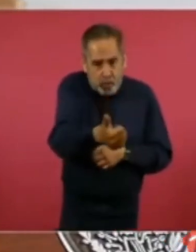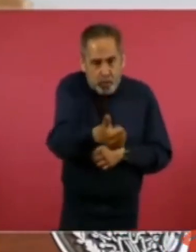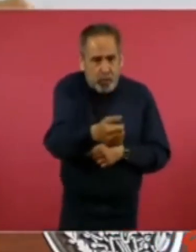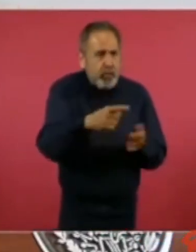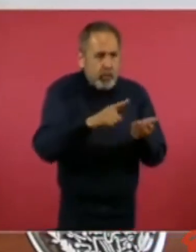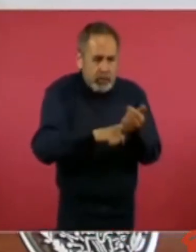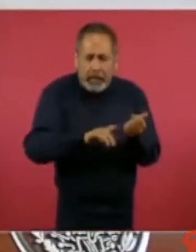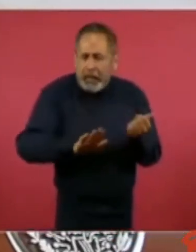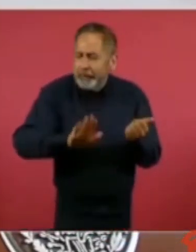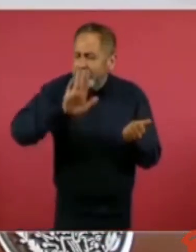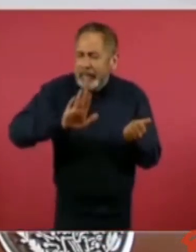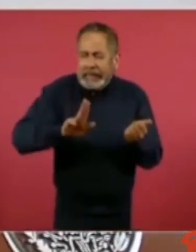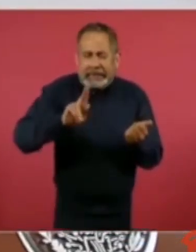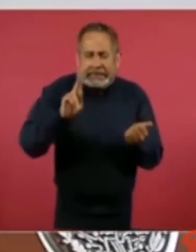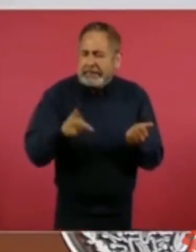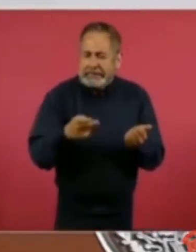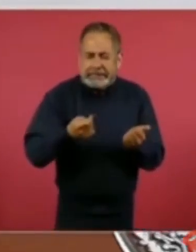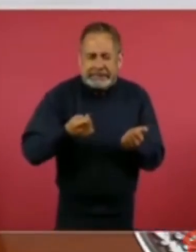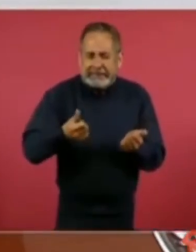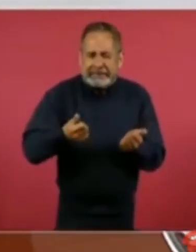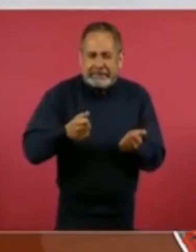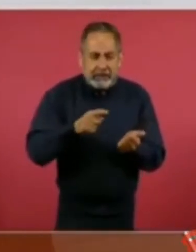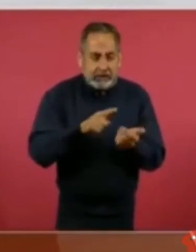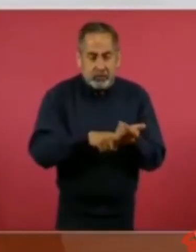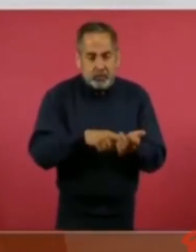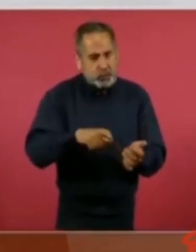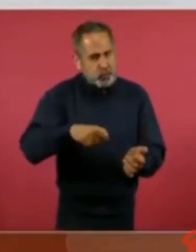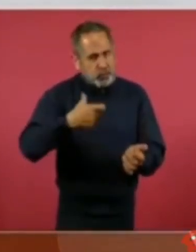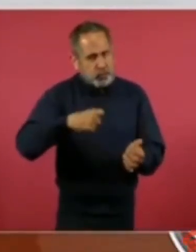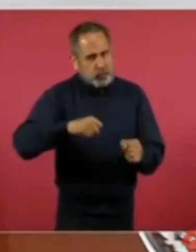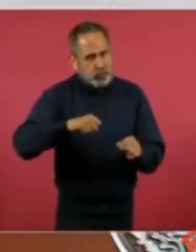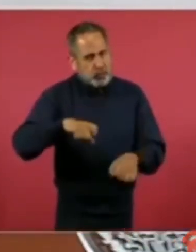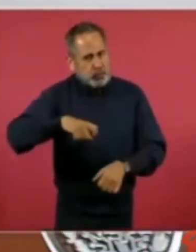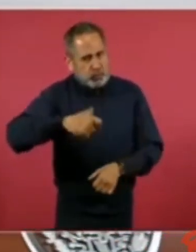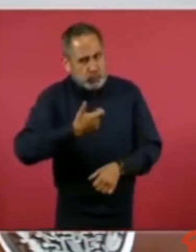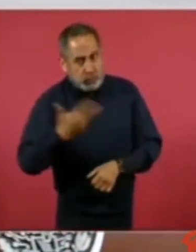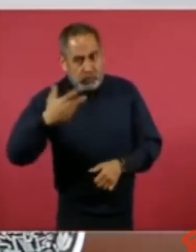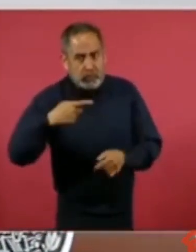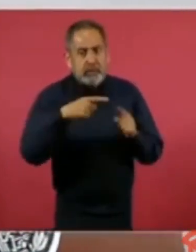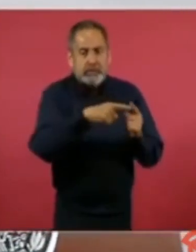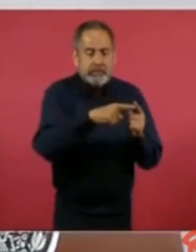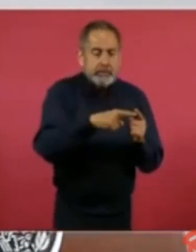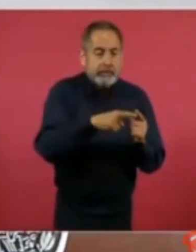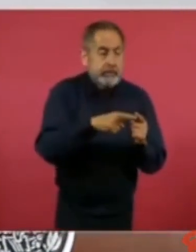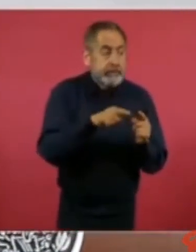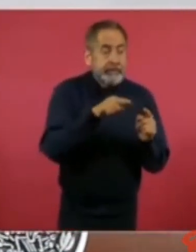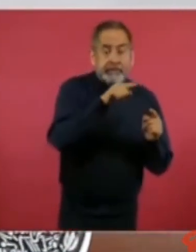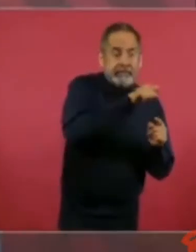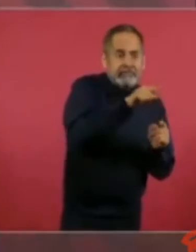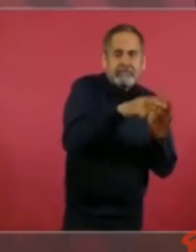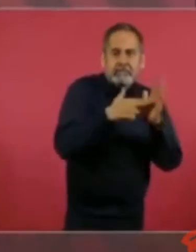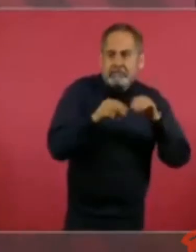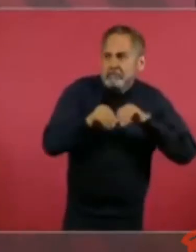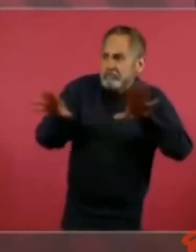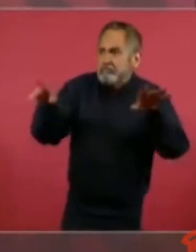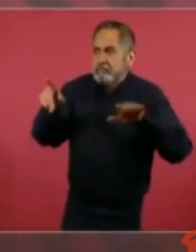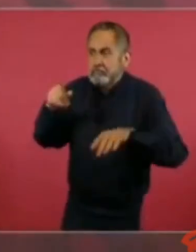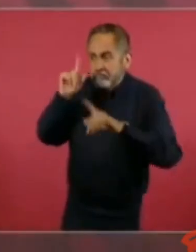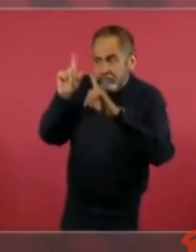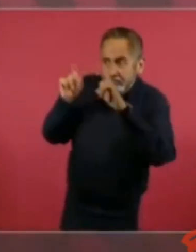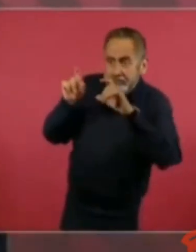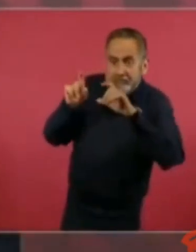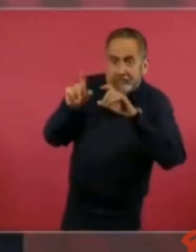de esa machuchona y me sacan a mí. Gracias. Gracias.